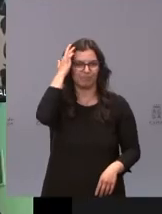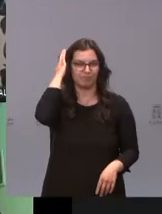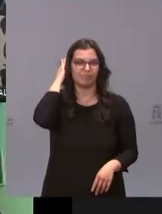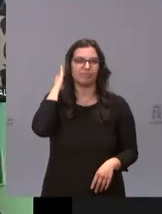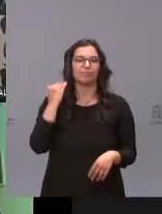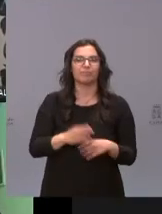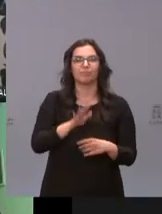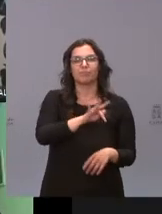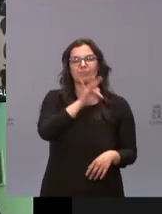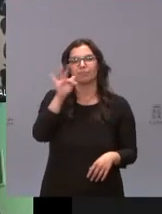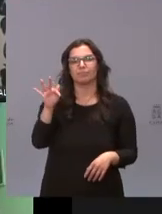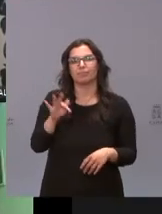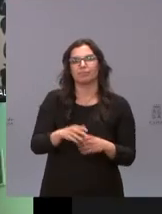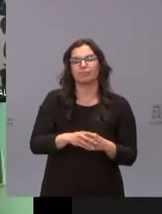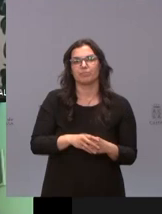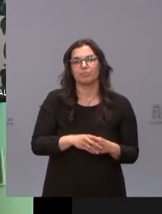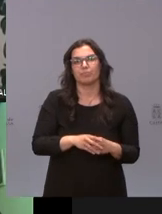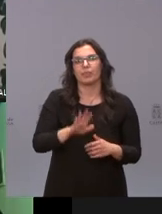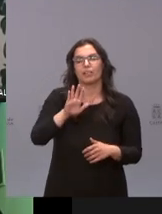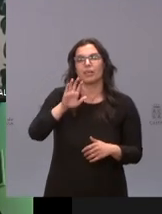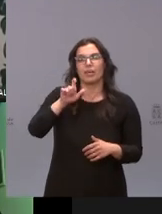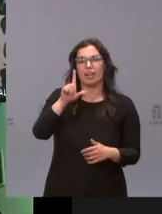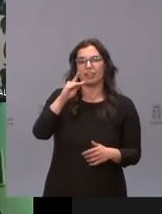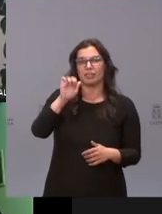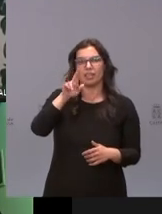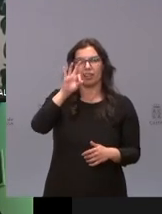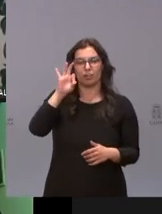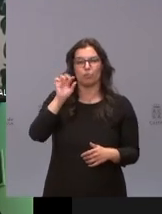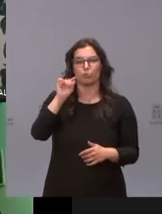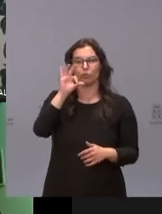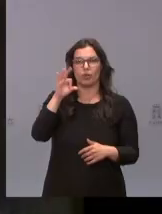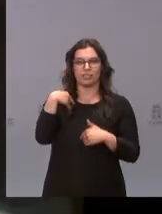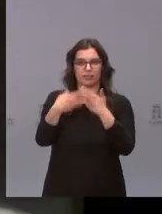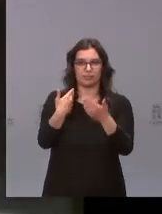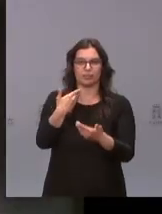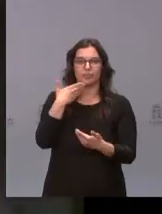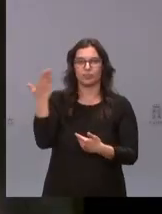pregunta ahora Laura Cornejo del diario.es cuando quieras Laura